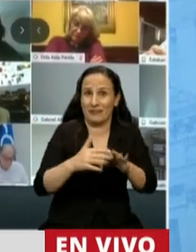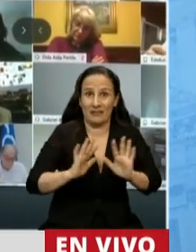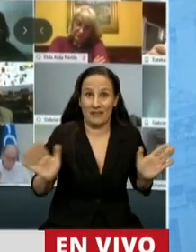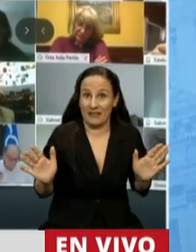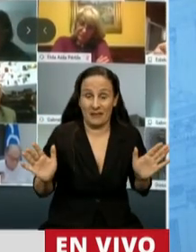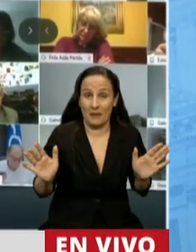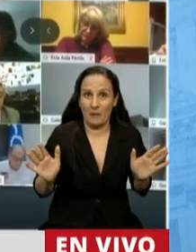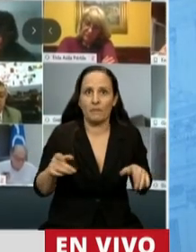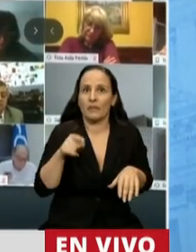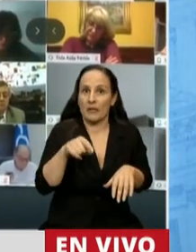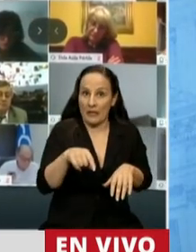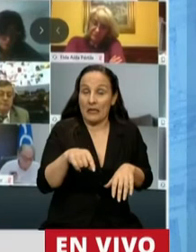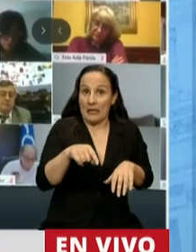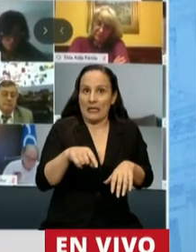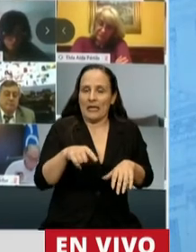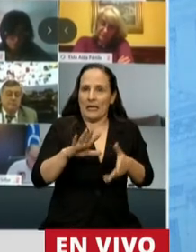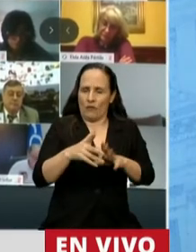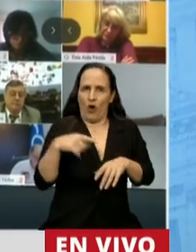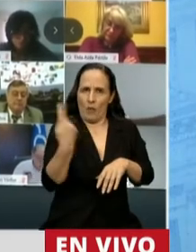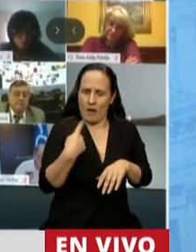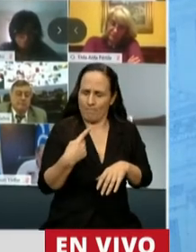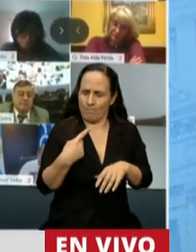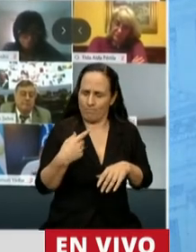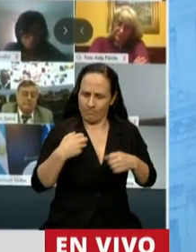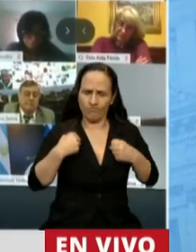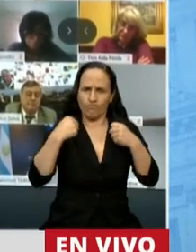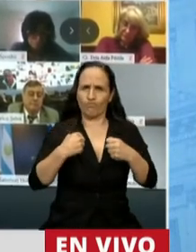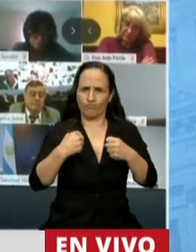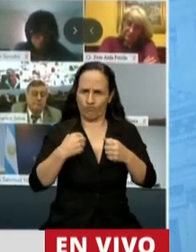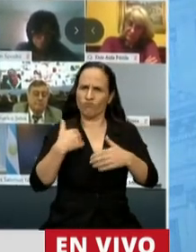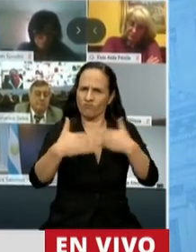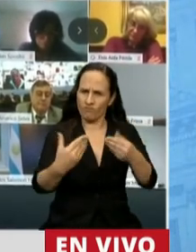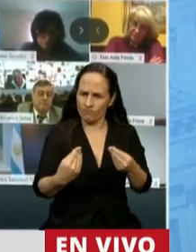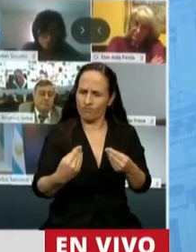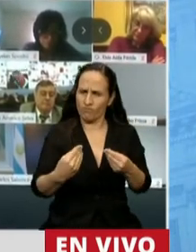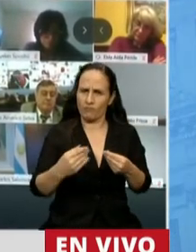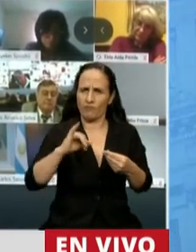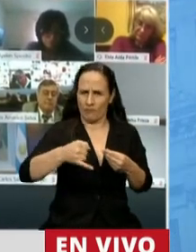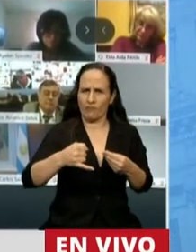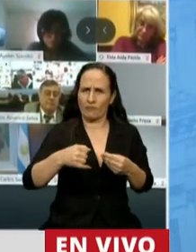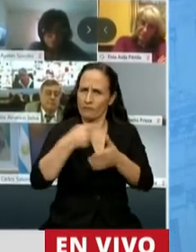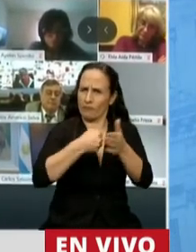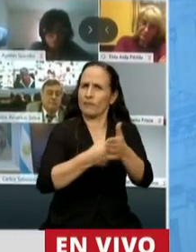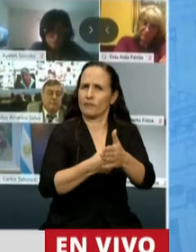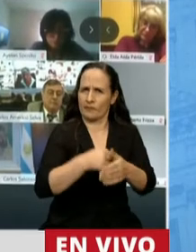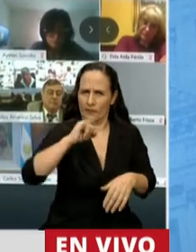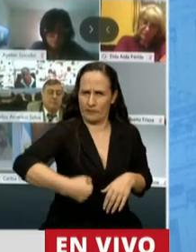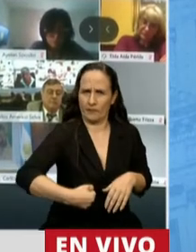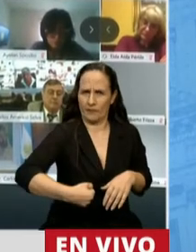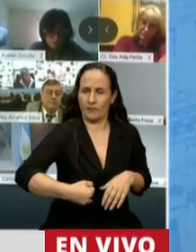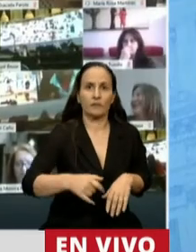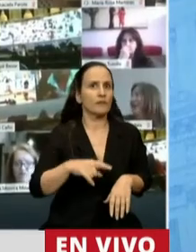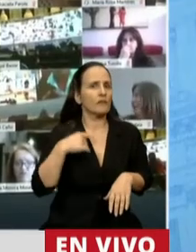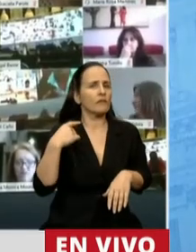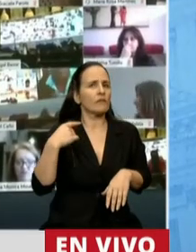es toda una proeza, y permítanme el adjetivo. Verdaderamente, fuimos